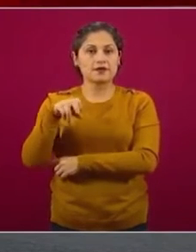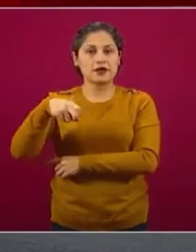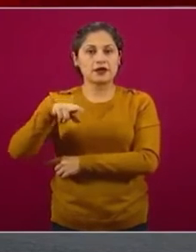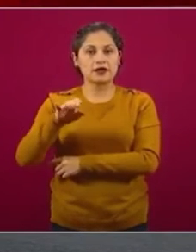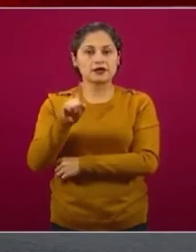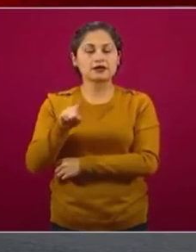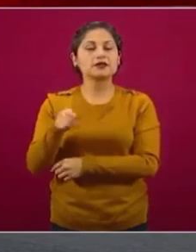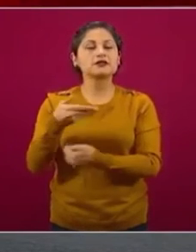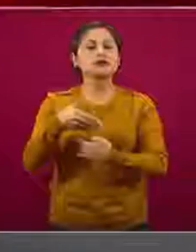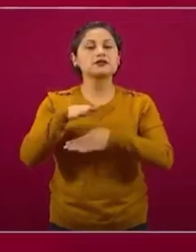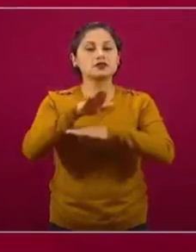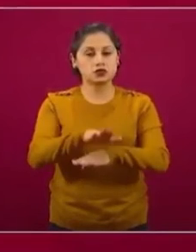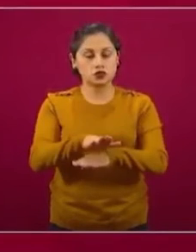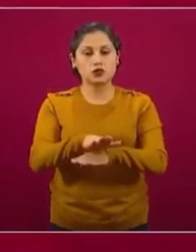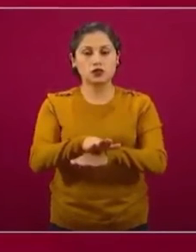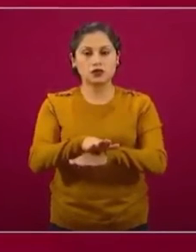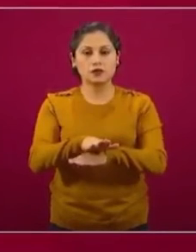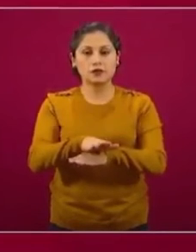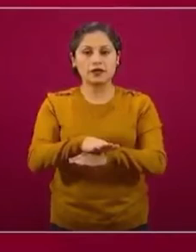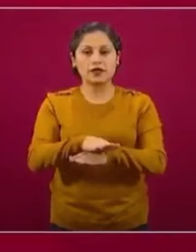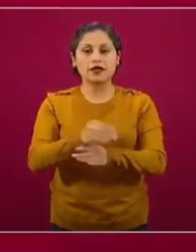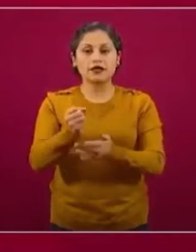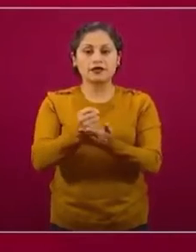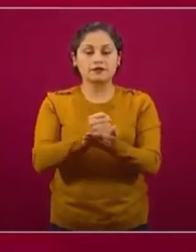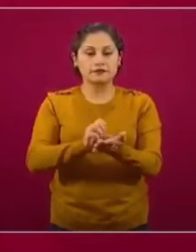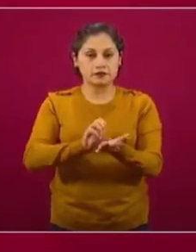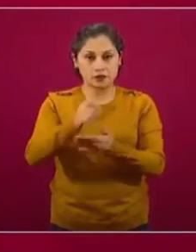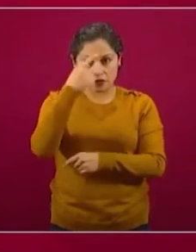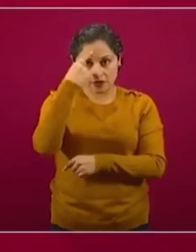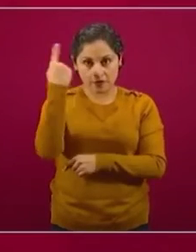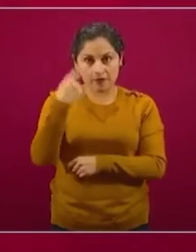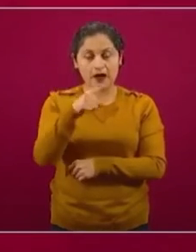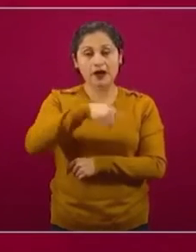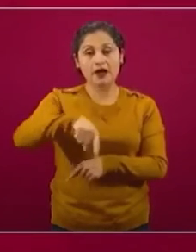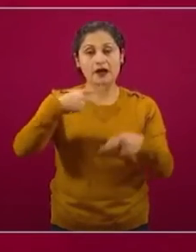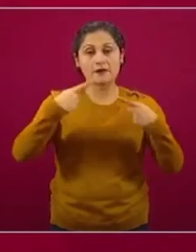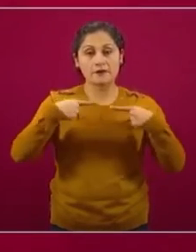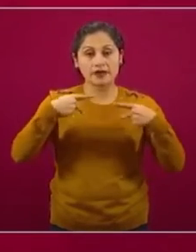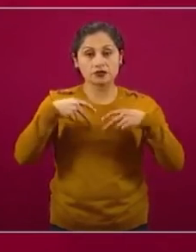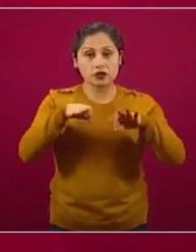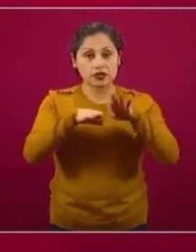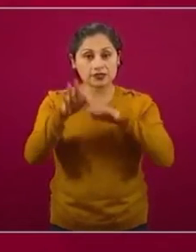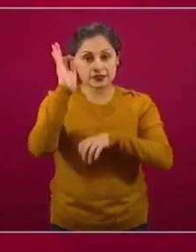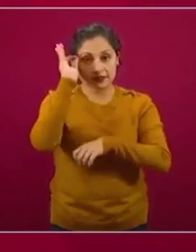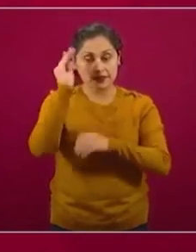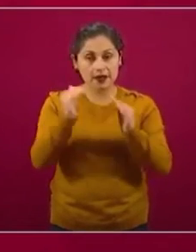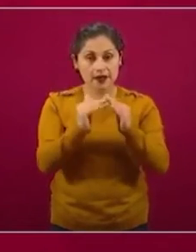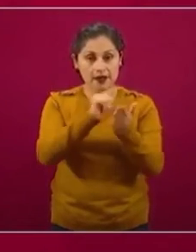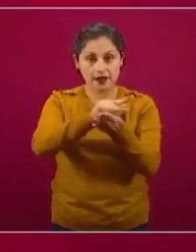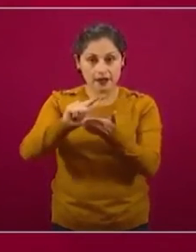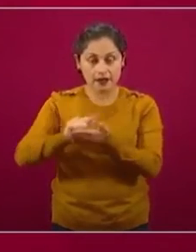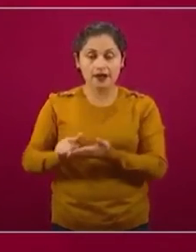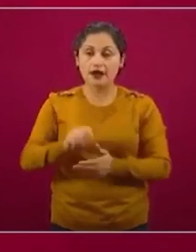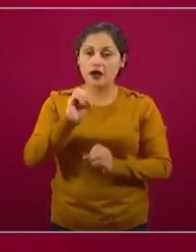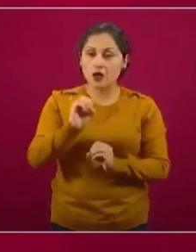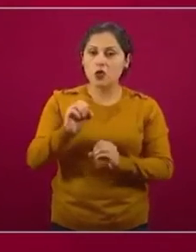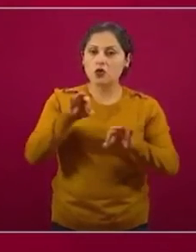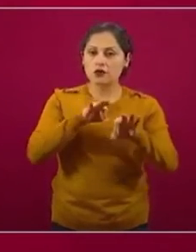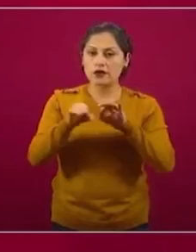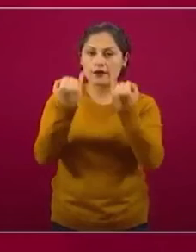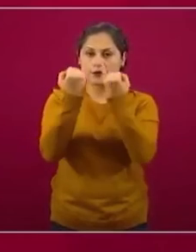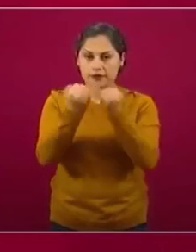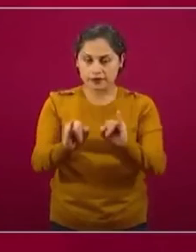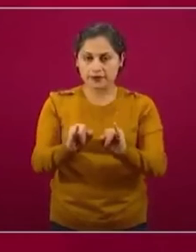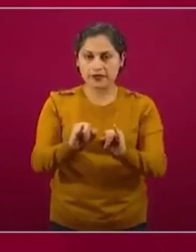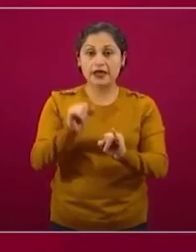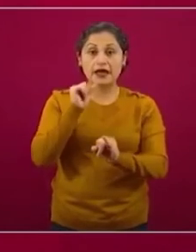para personas trabajadoras del hogar y personas trabajadoras independientes que al día 30 de abril estaban registradas en